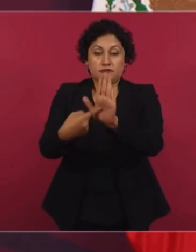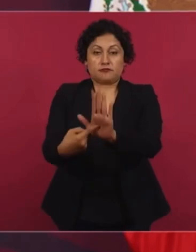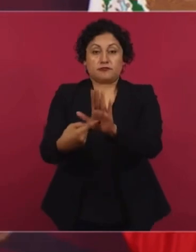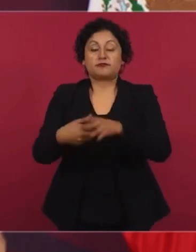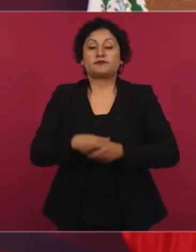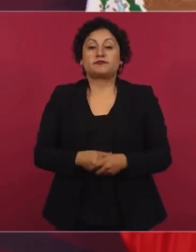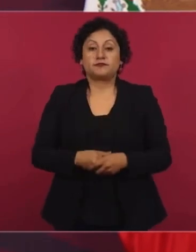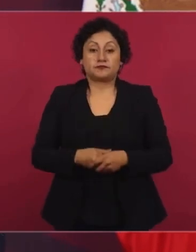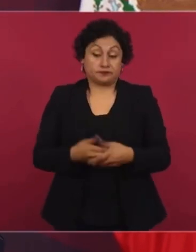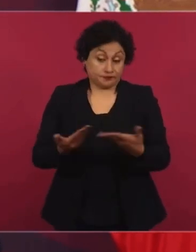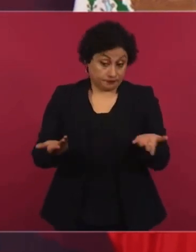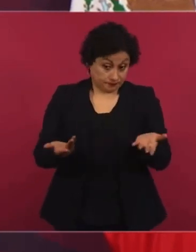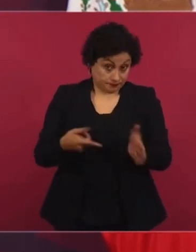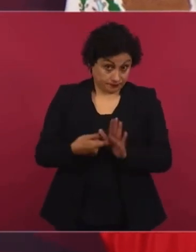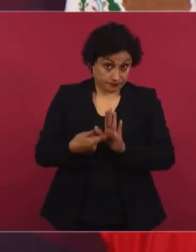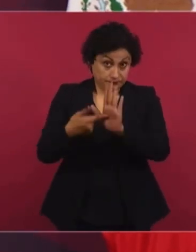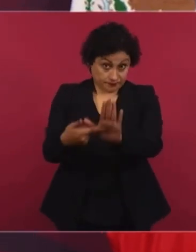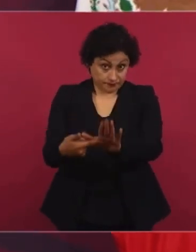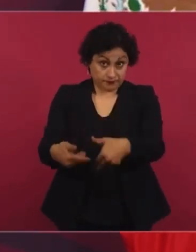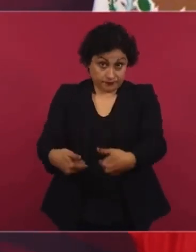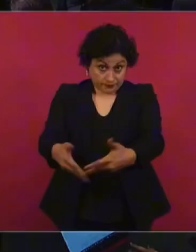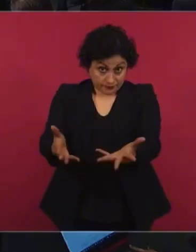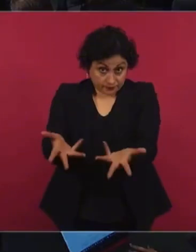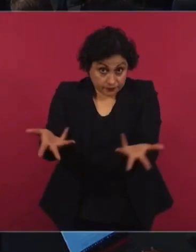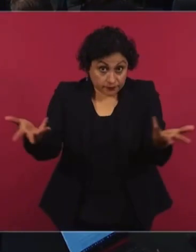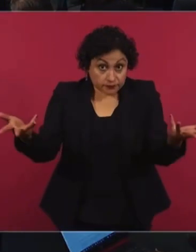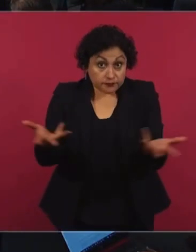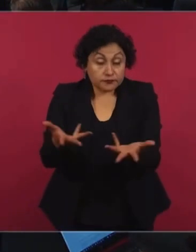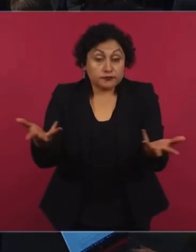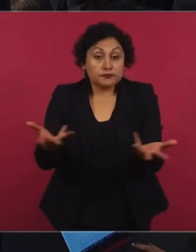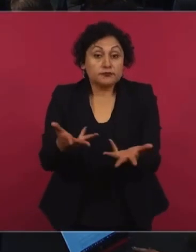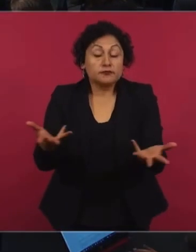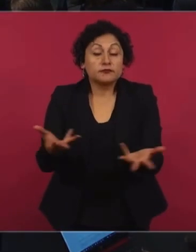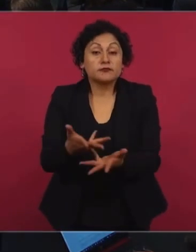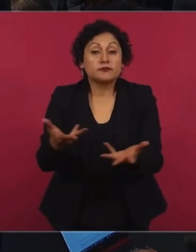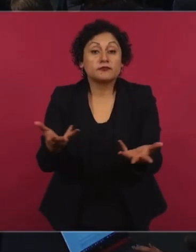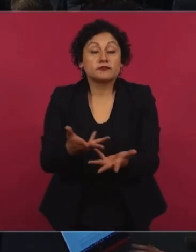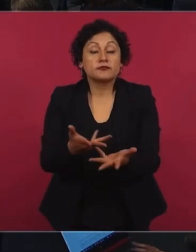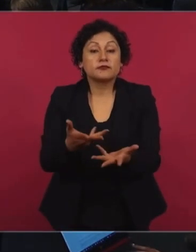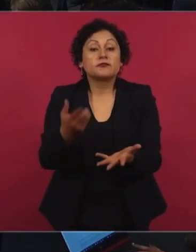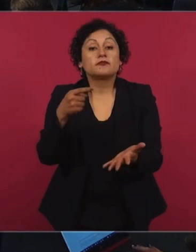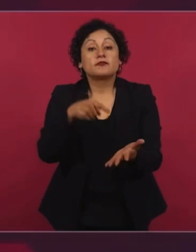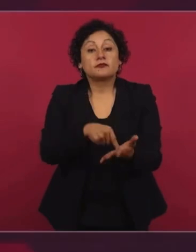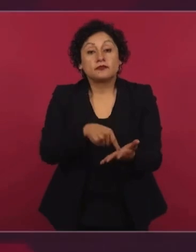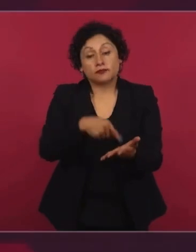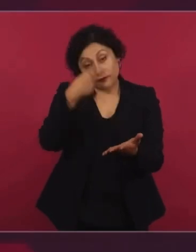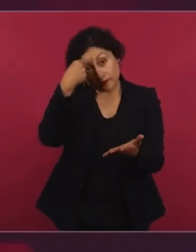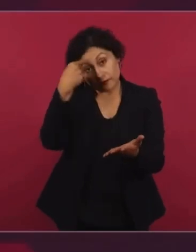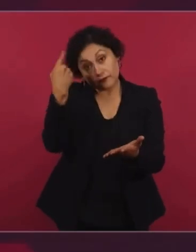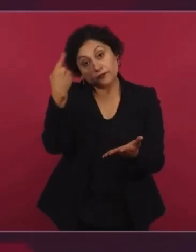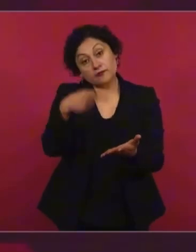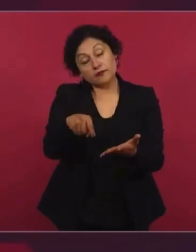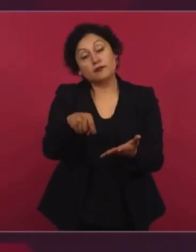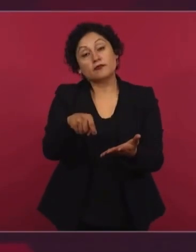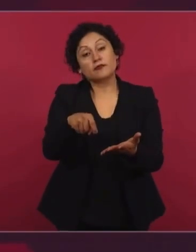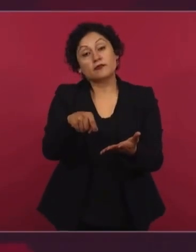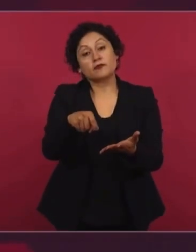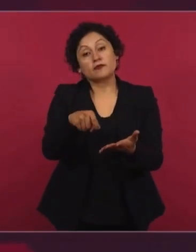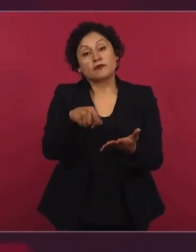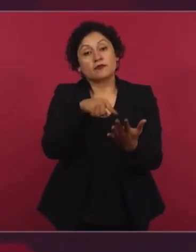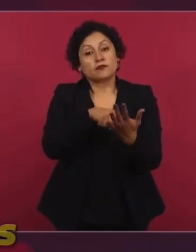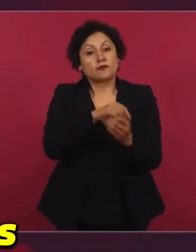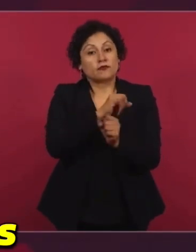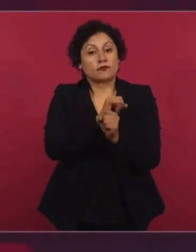Trabajen para que se consoliden las